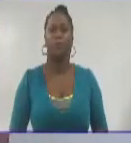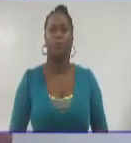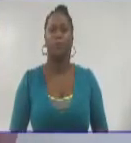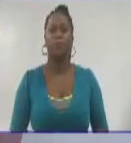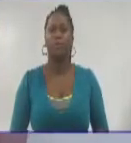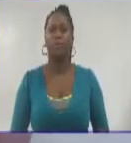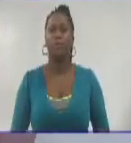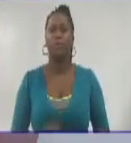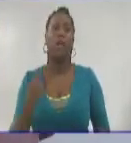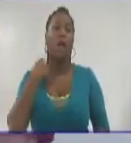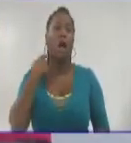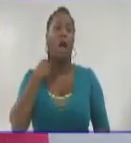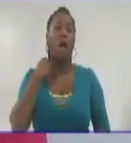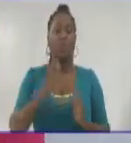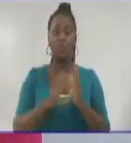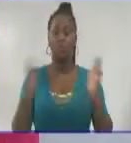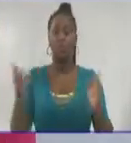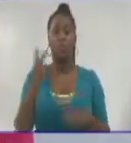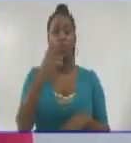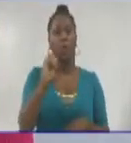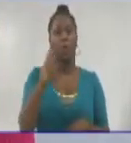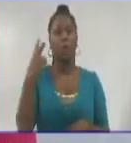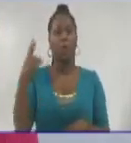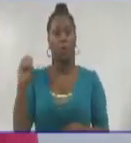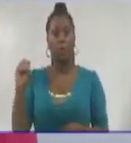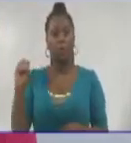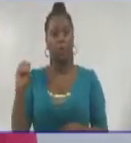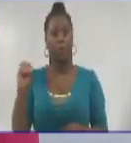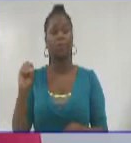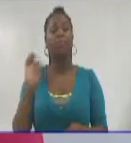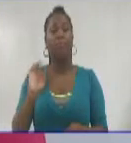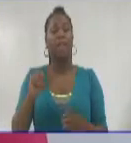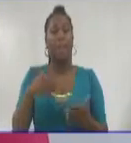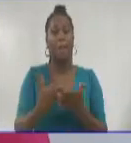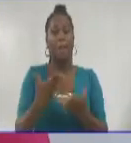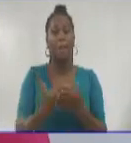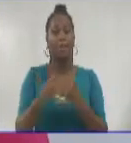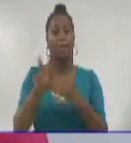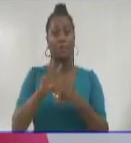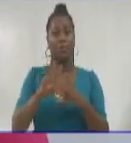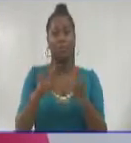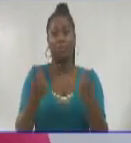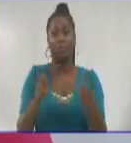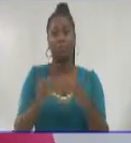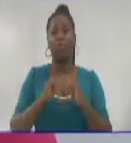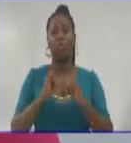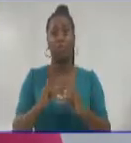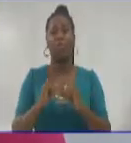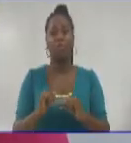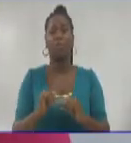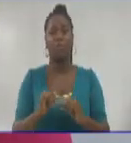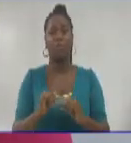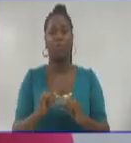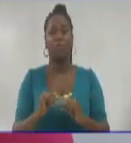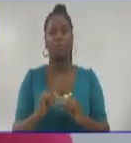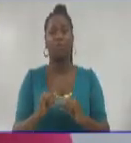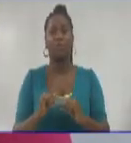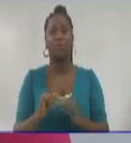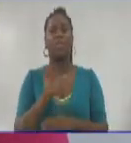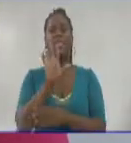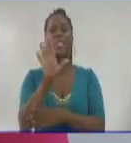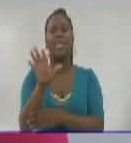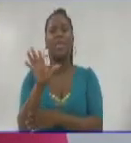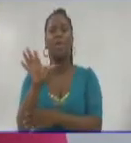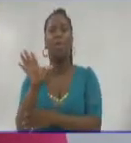2020 la empresa Radio Cuba se dio la tarea de instalar cinco